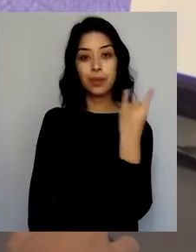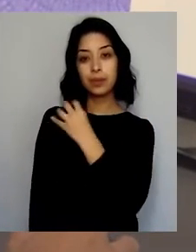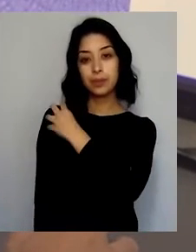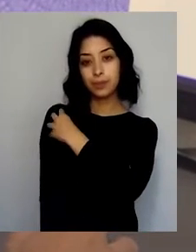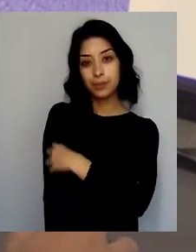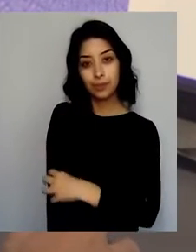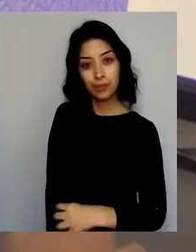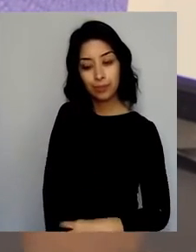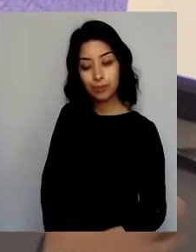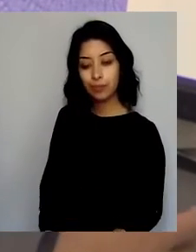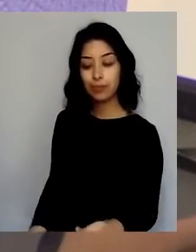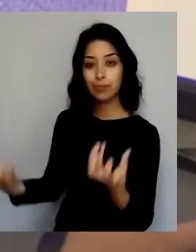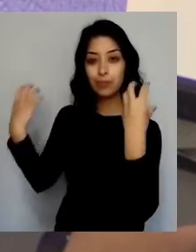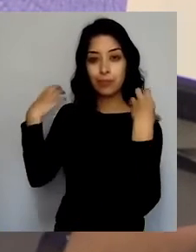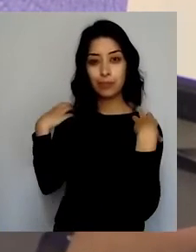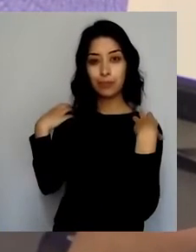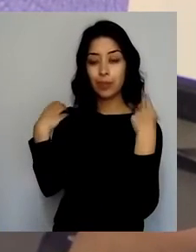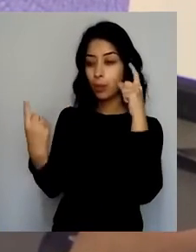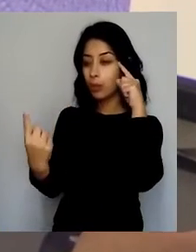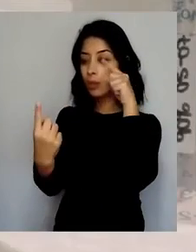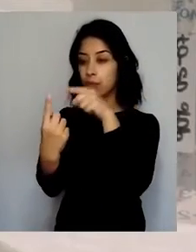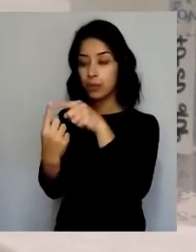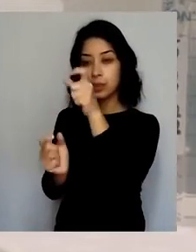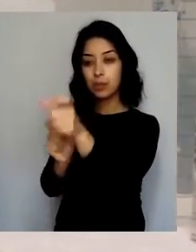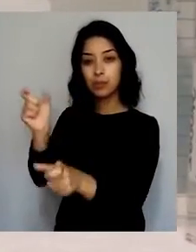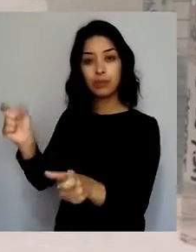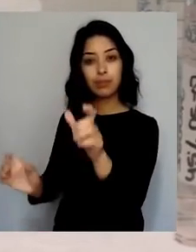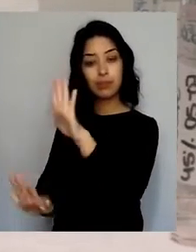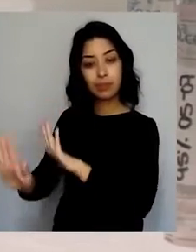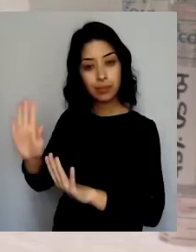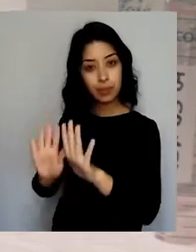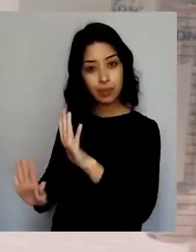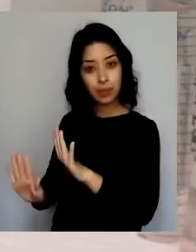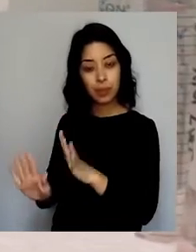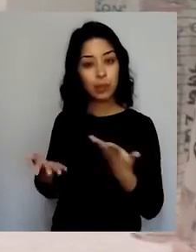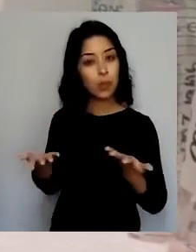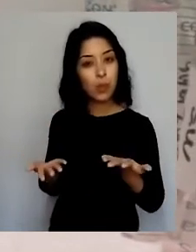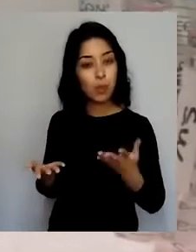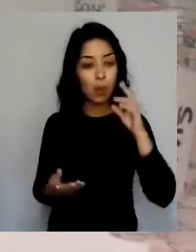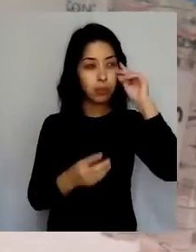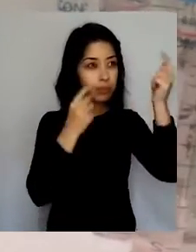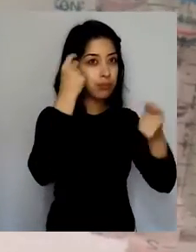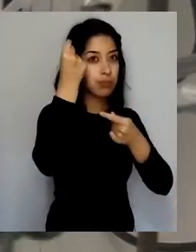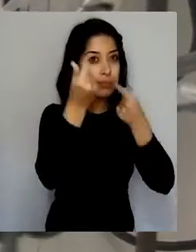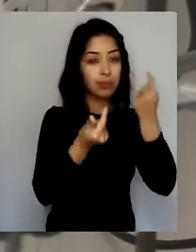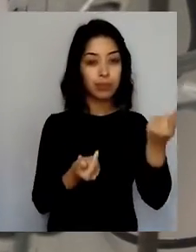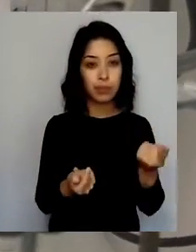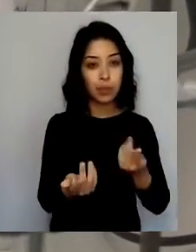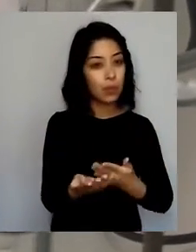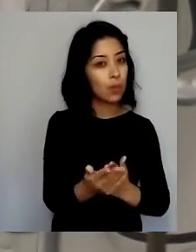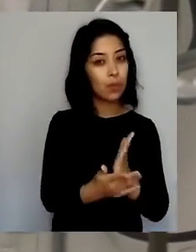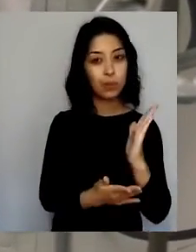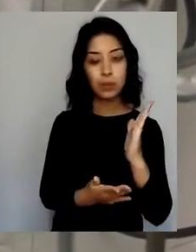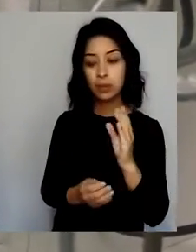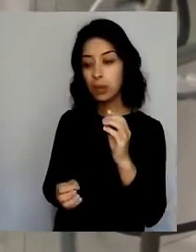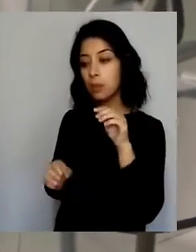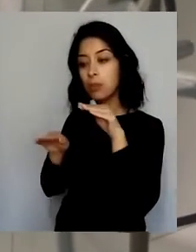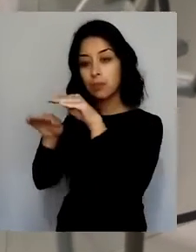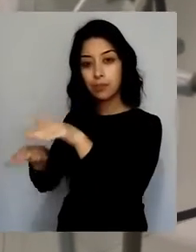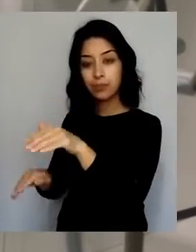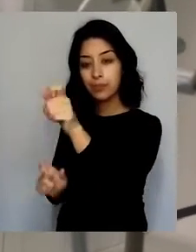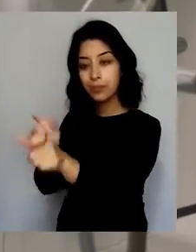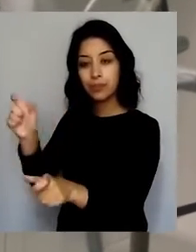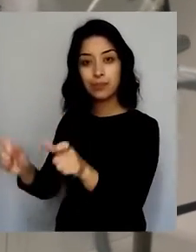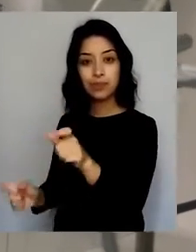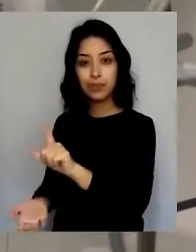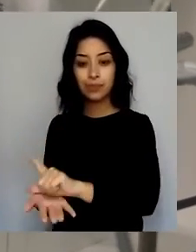amenaza que se cierne sobre sus comunidades, implementando importantes iniciativas en apoyo a las personas, sus territorios y